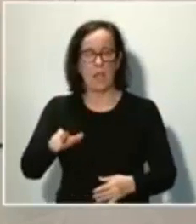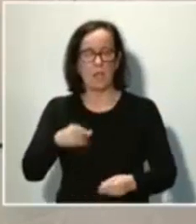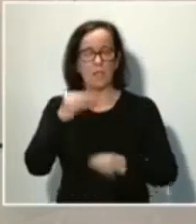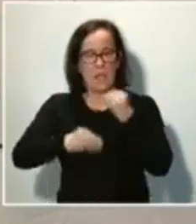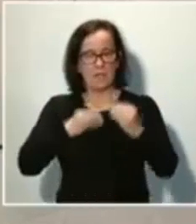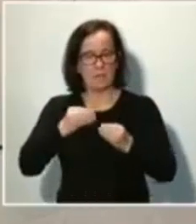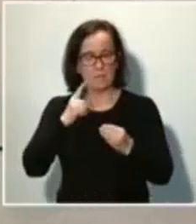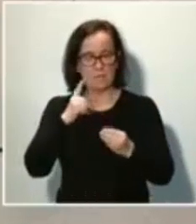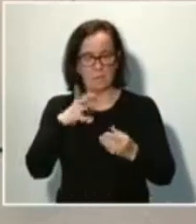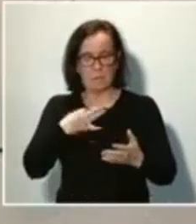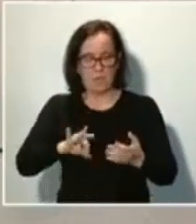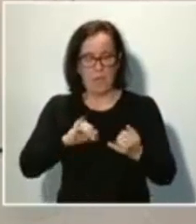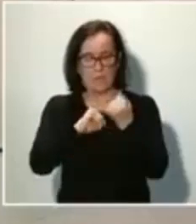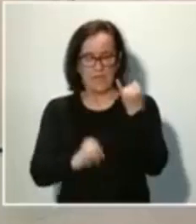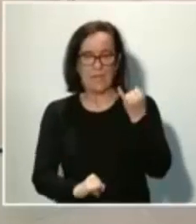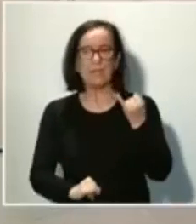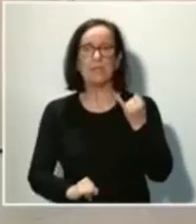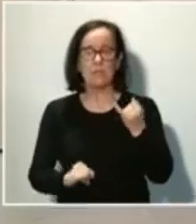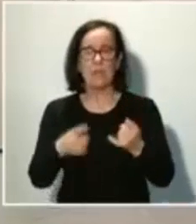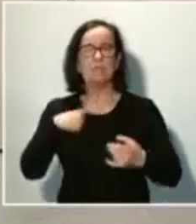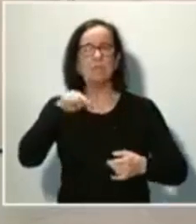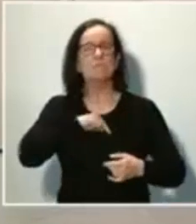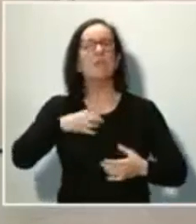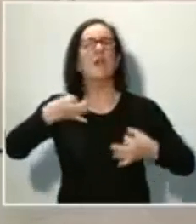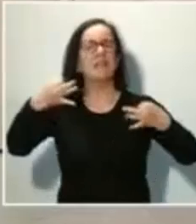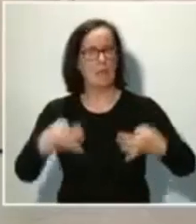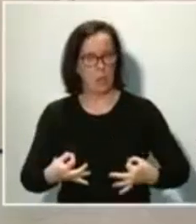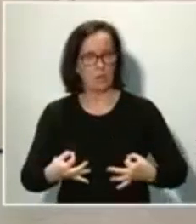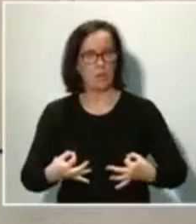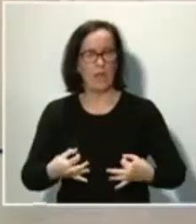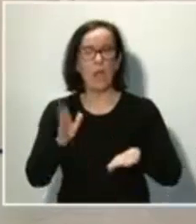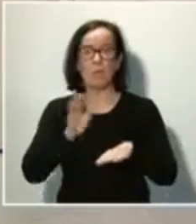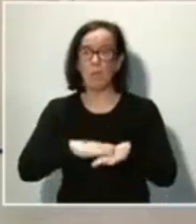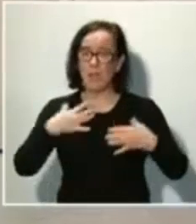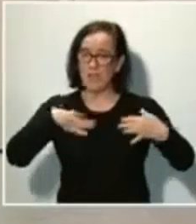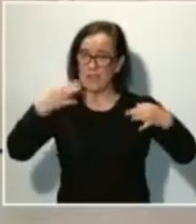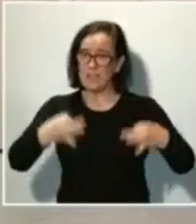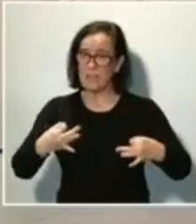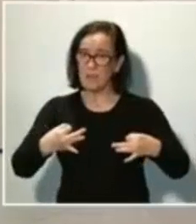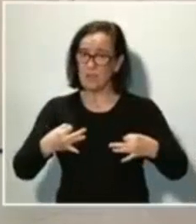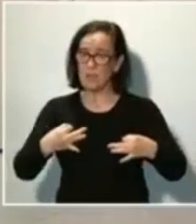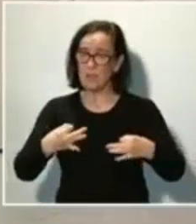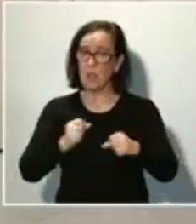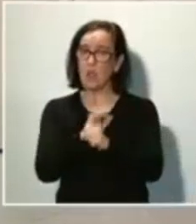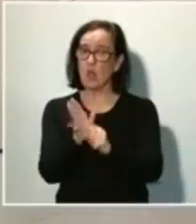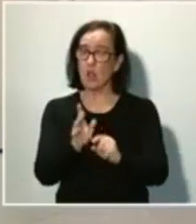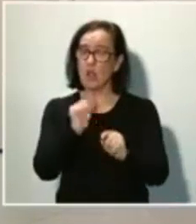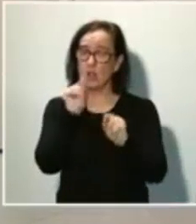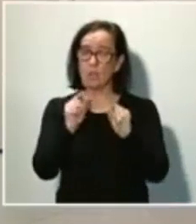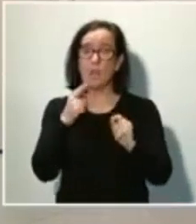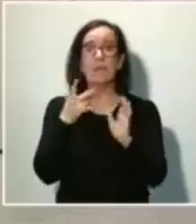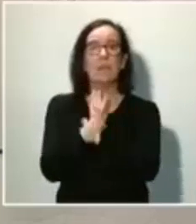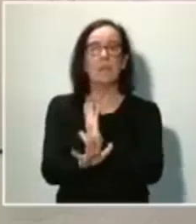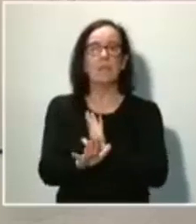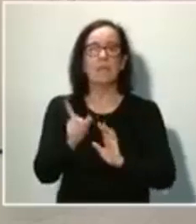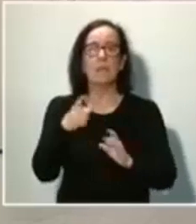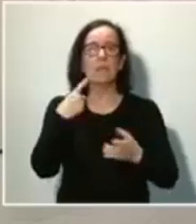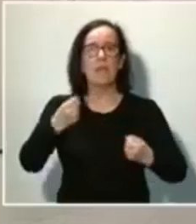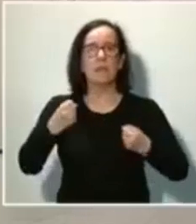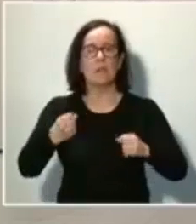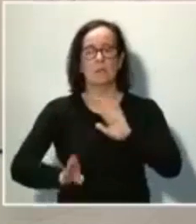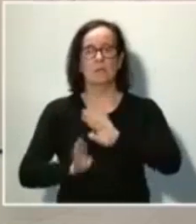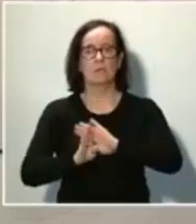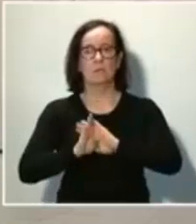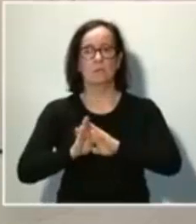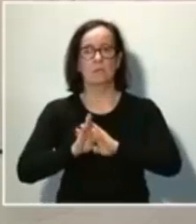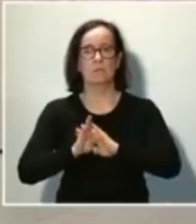con la máxima seguridad. Porque seguridad ante el coronavirus significa, por supuesto, que la sanidad mantenga su capacidad de